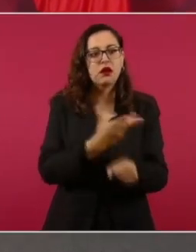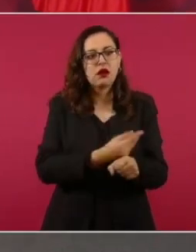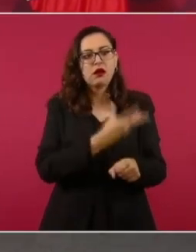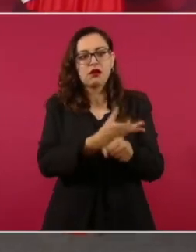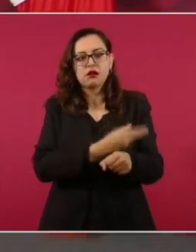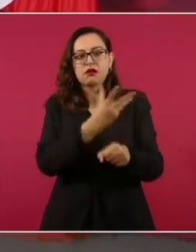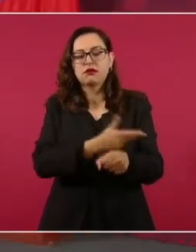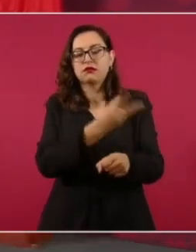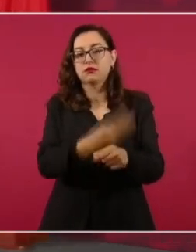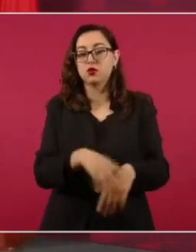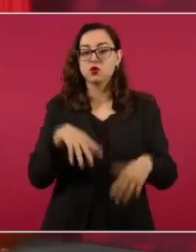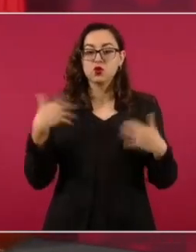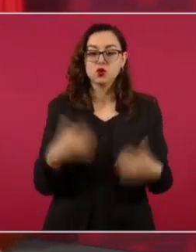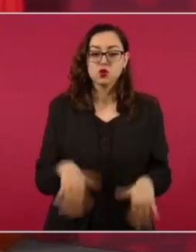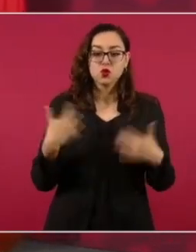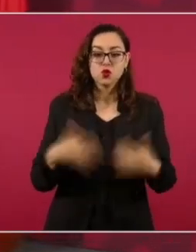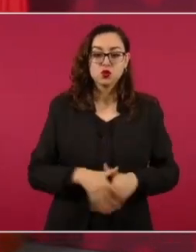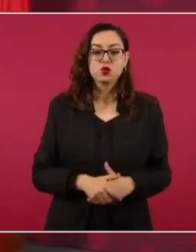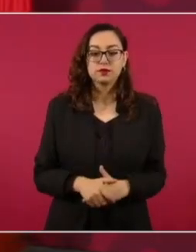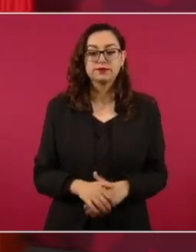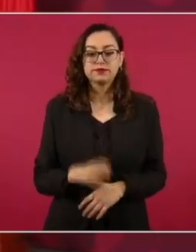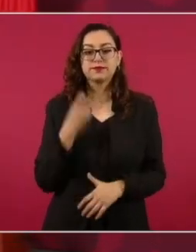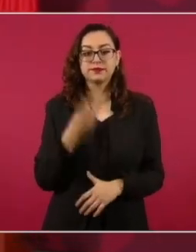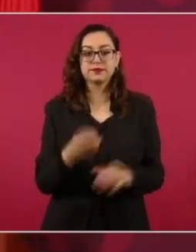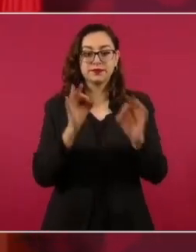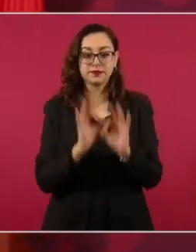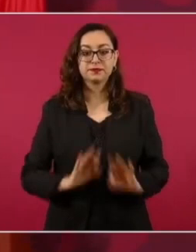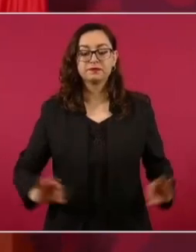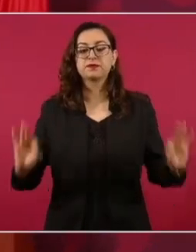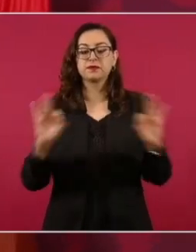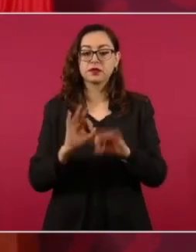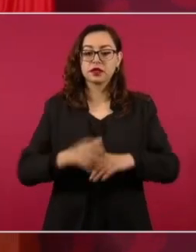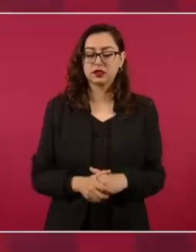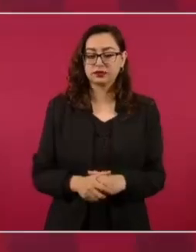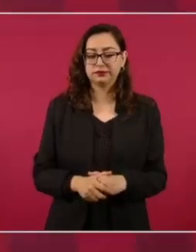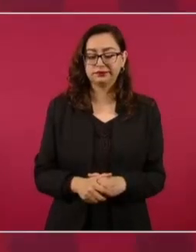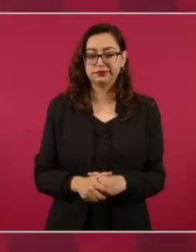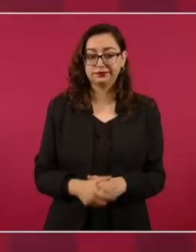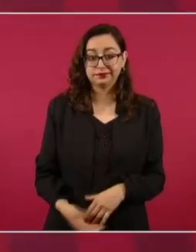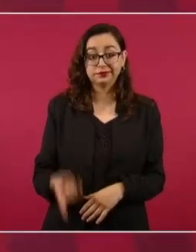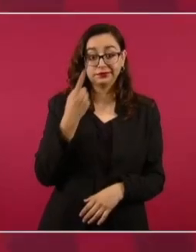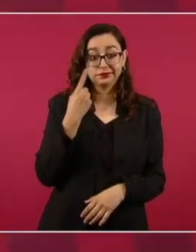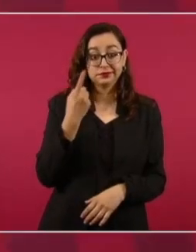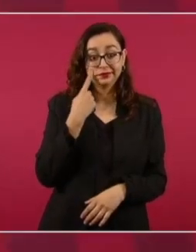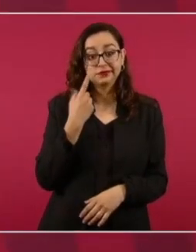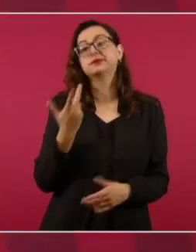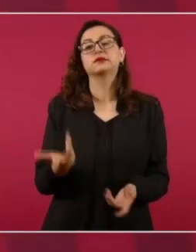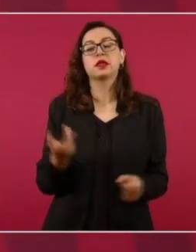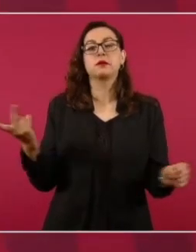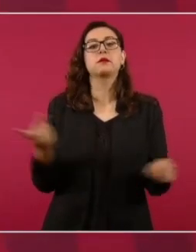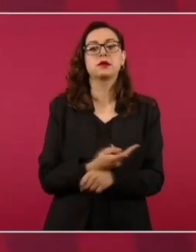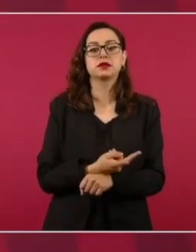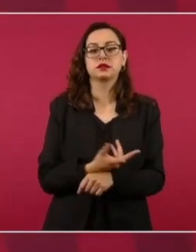los gobiernos concesionaron muchas